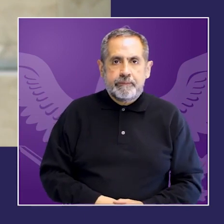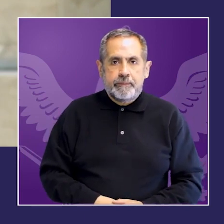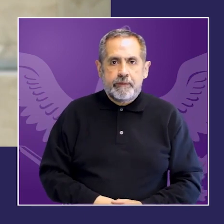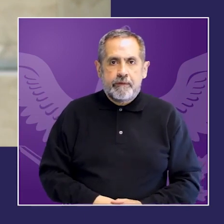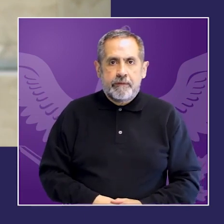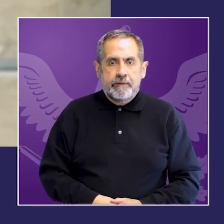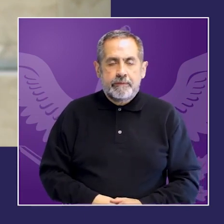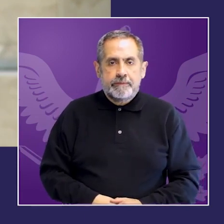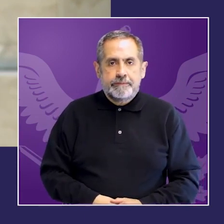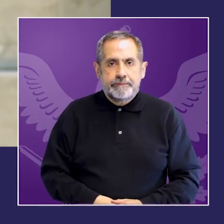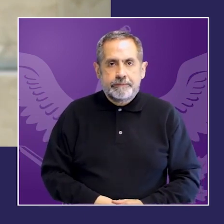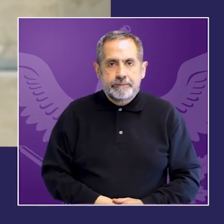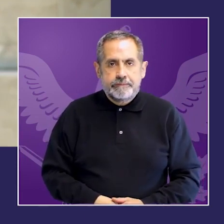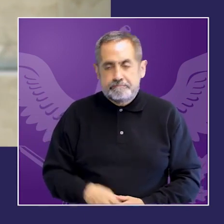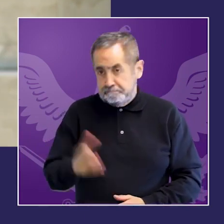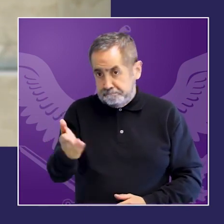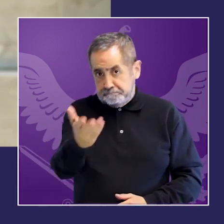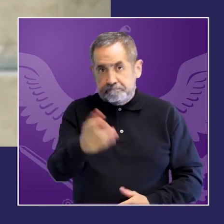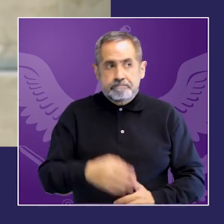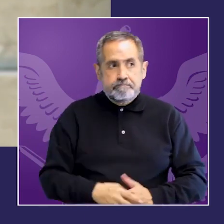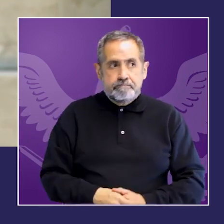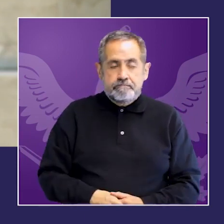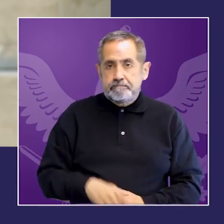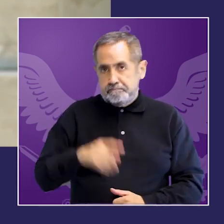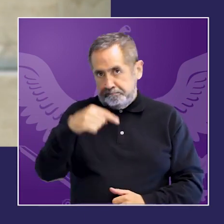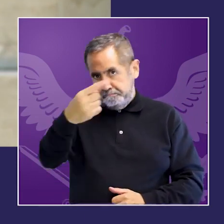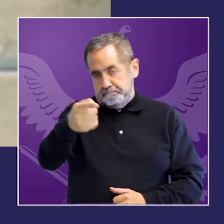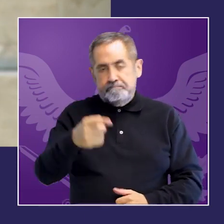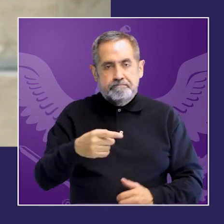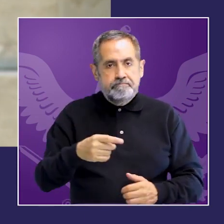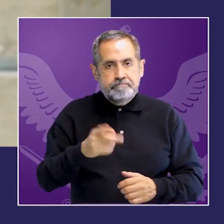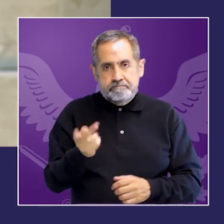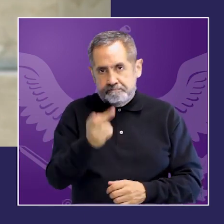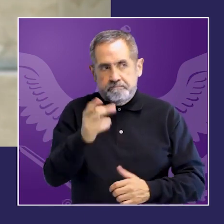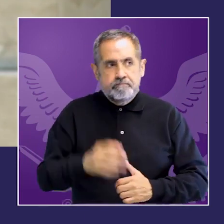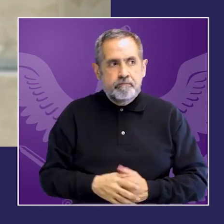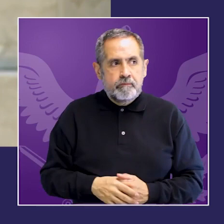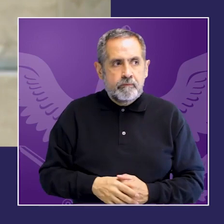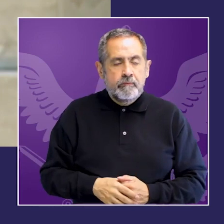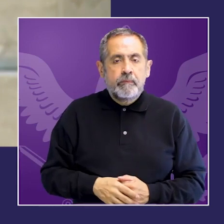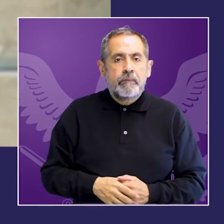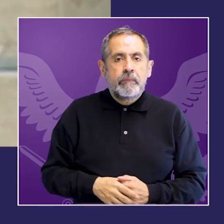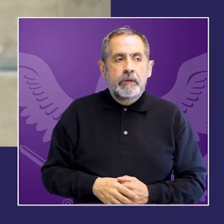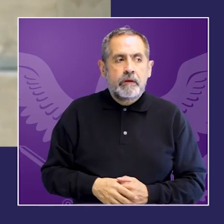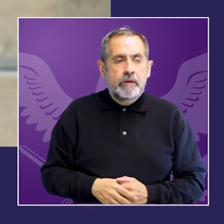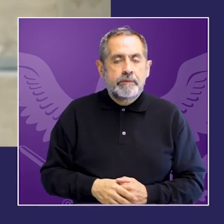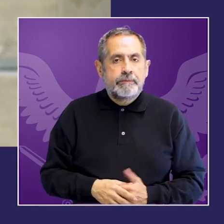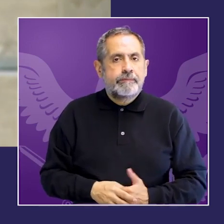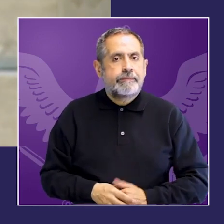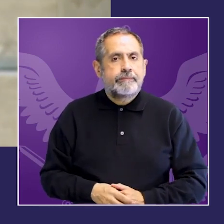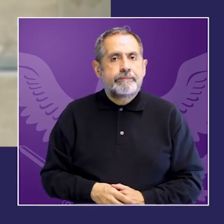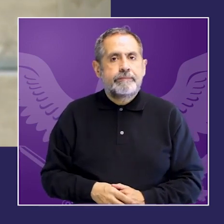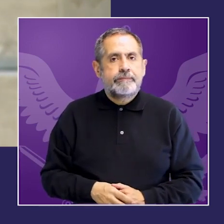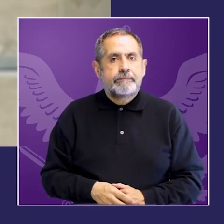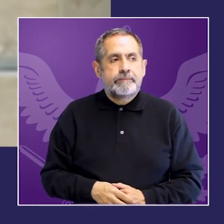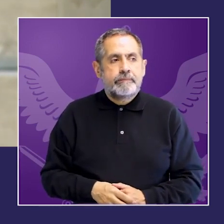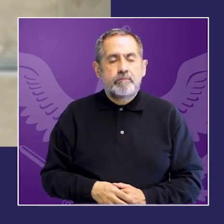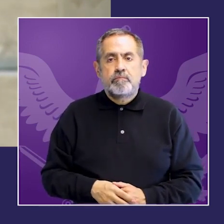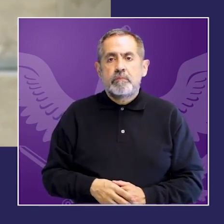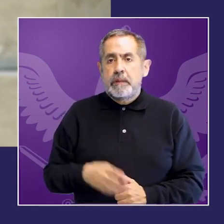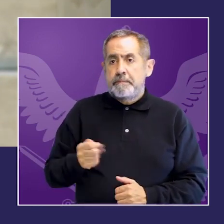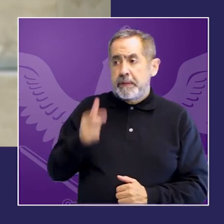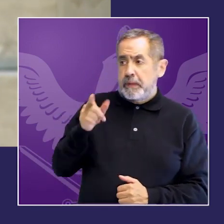preconceptos dale tenemos allá atrás espera que primero está bueno lo mismo primero estaba ella